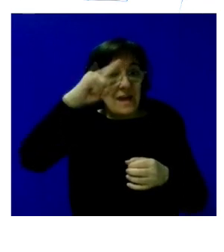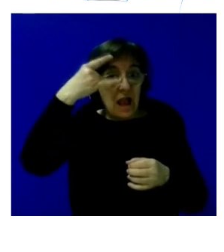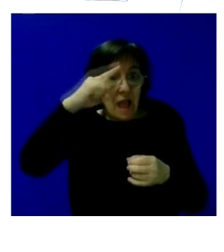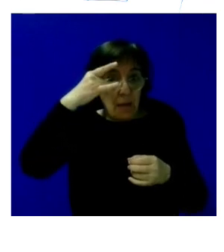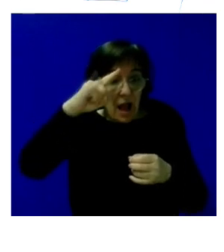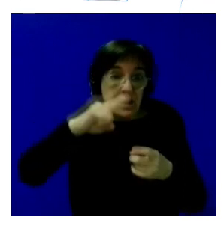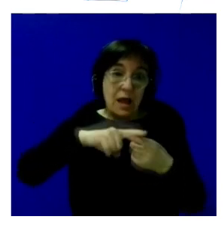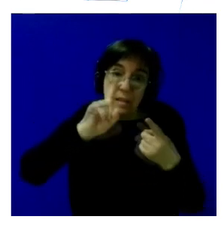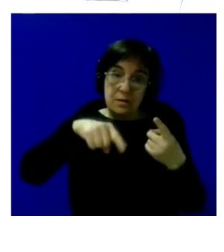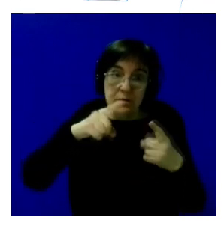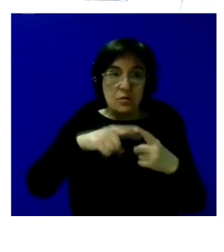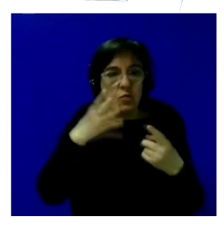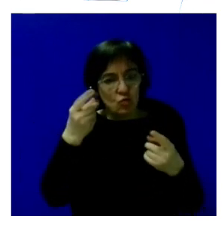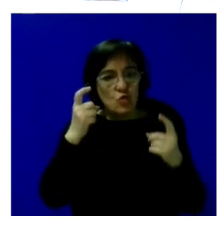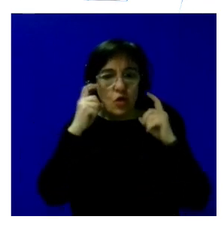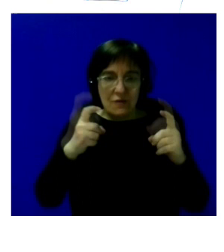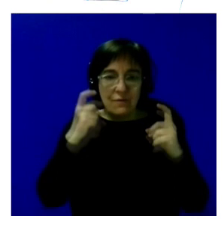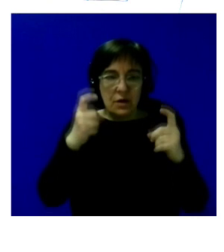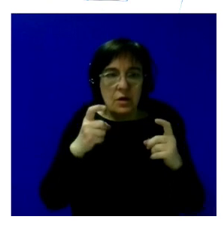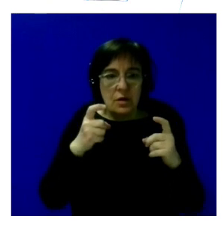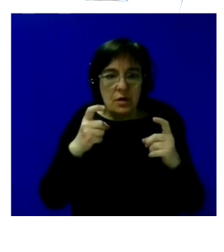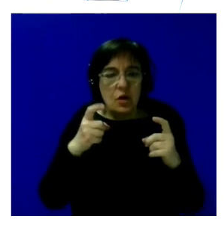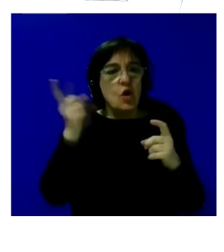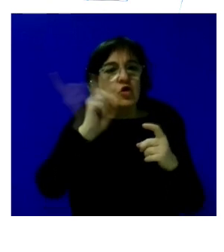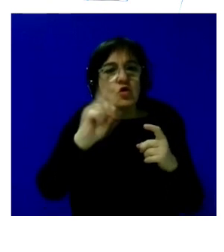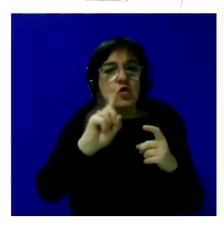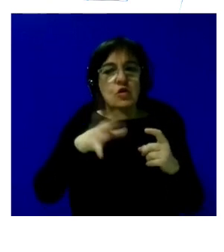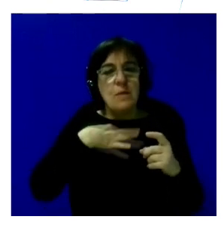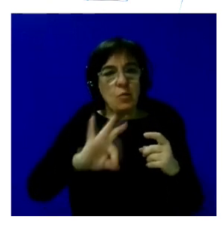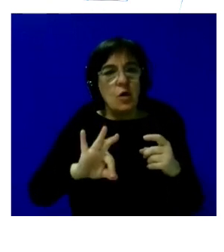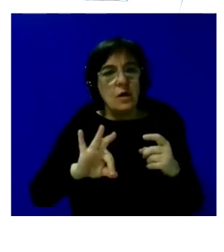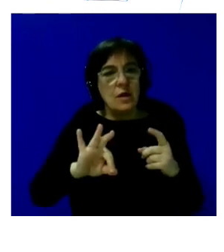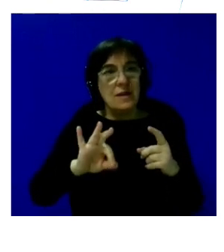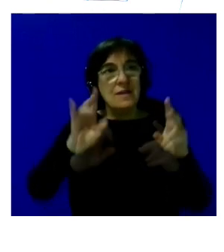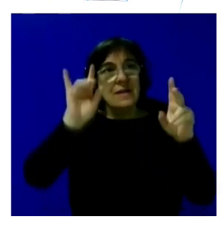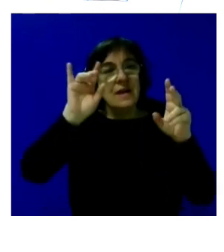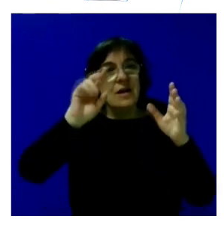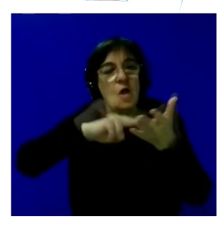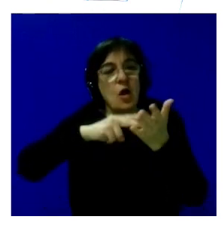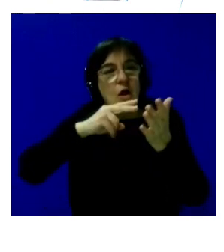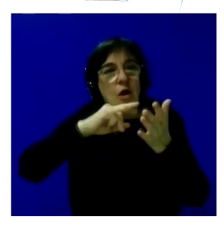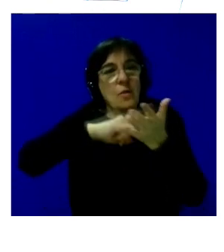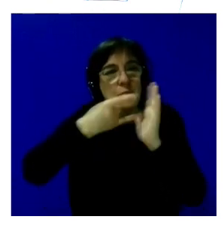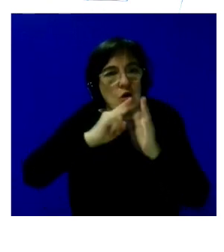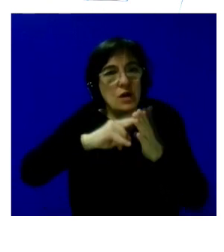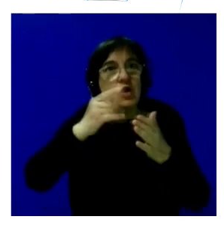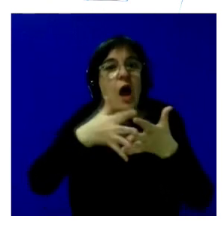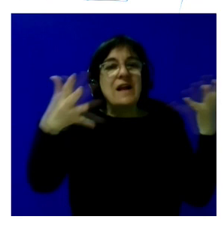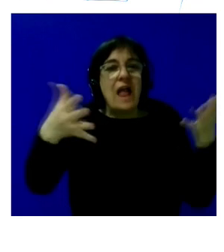es viable es decir con mucho esfuerzo pero no solamente se puede hacer retoma en contextos urbanos o de grandes ciudades